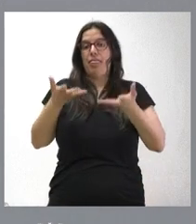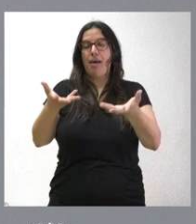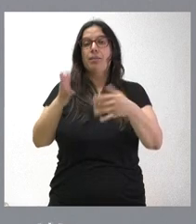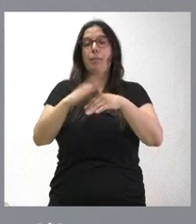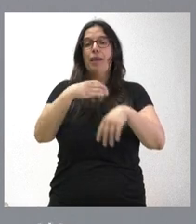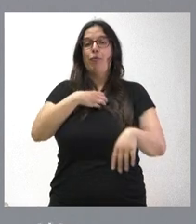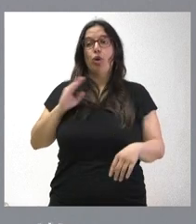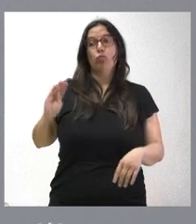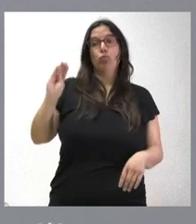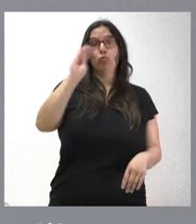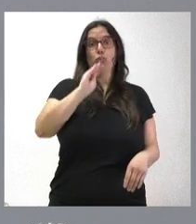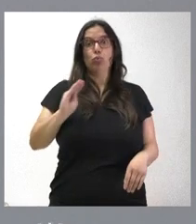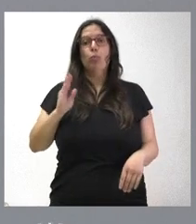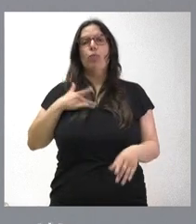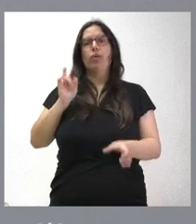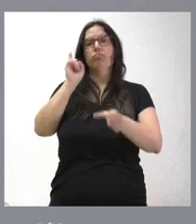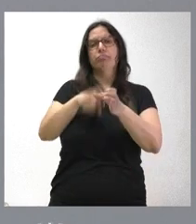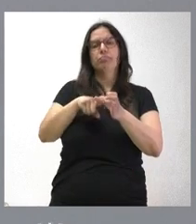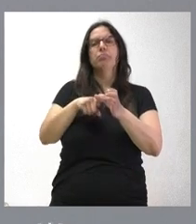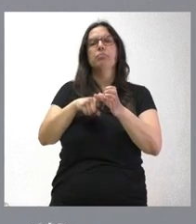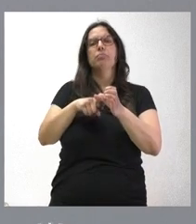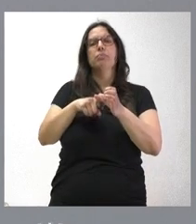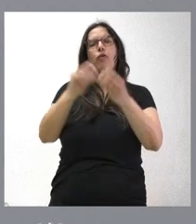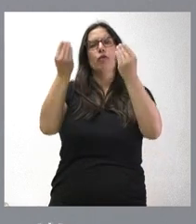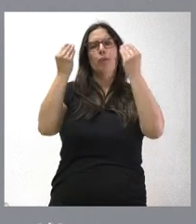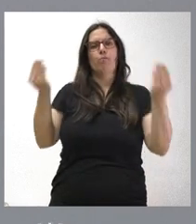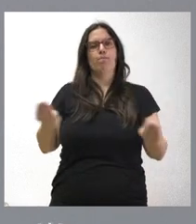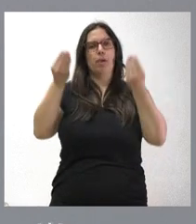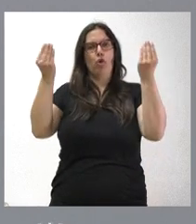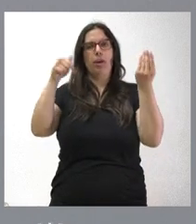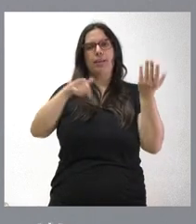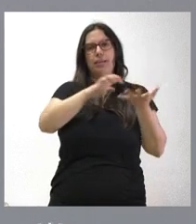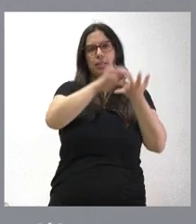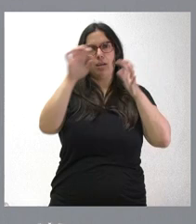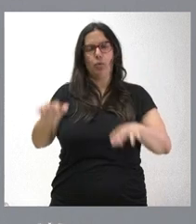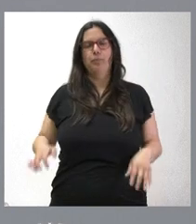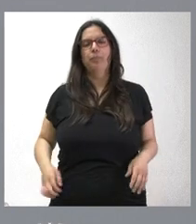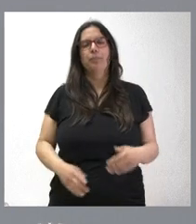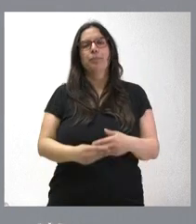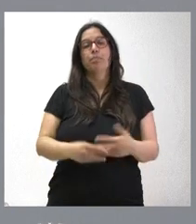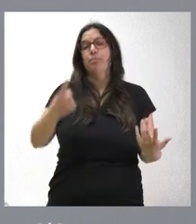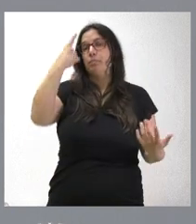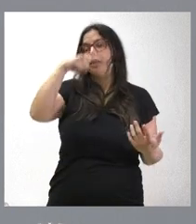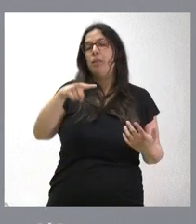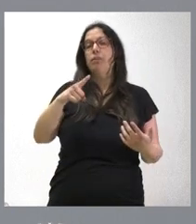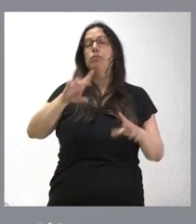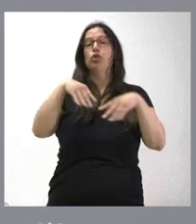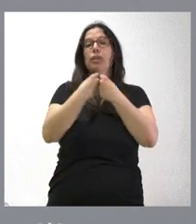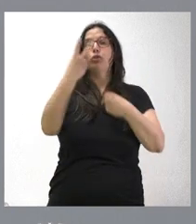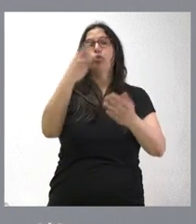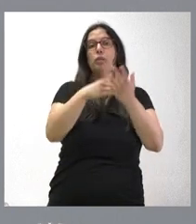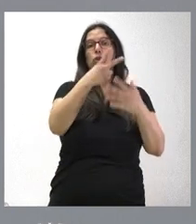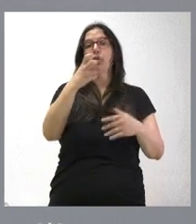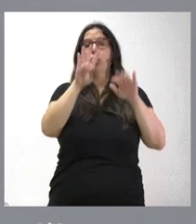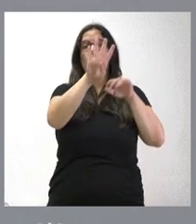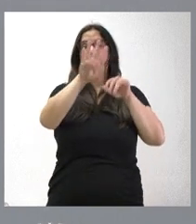empleados públicos de las entidades locales puedan mejorar su formación en Castilla y León. Tenemos, como saben ustedes, 2.248